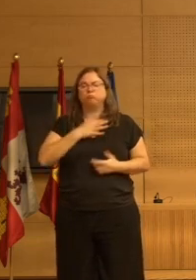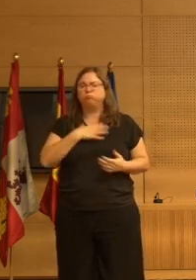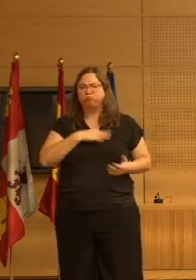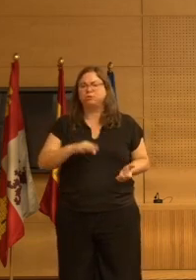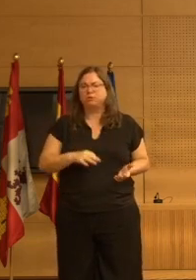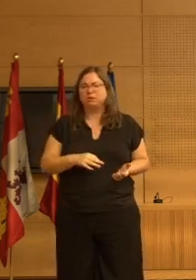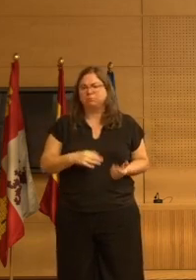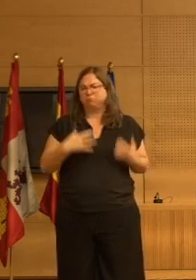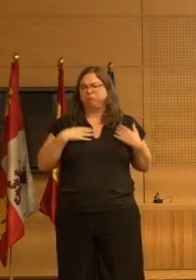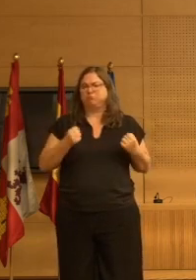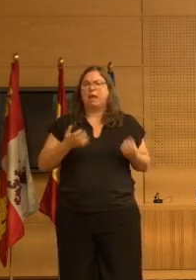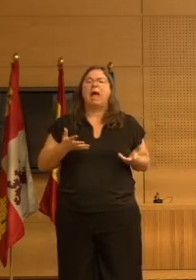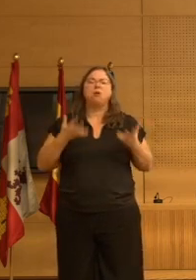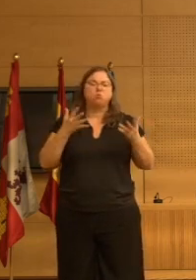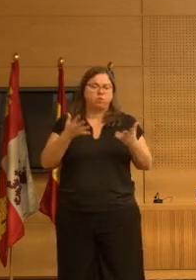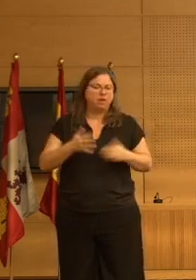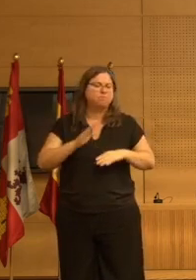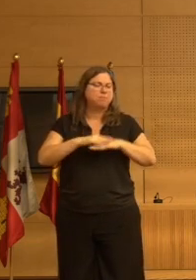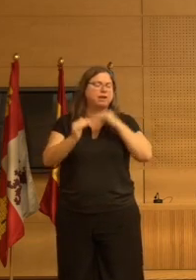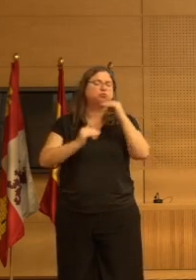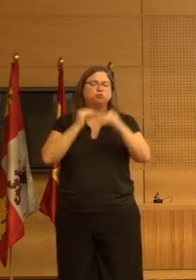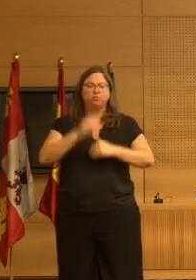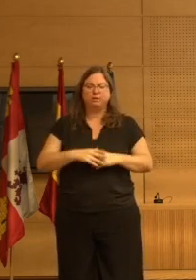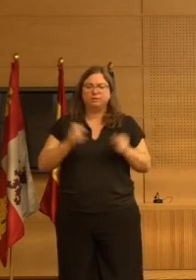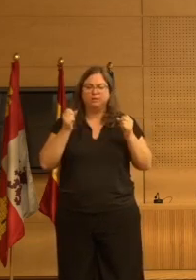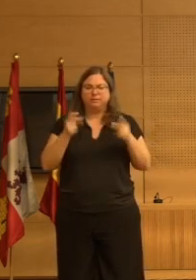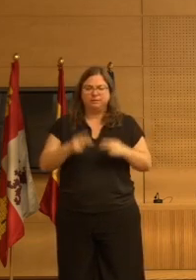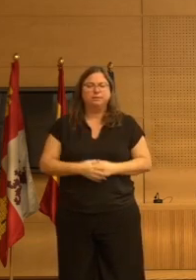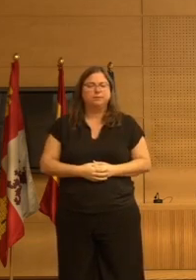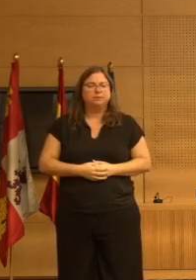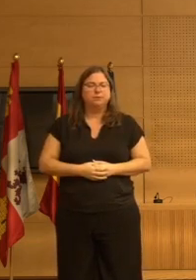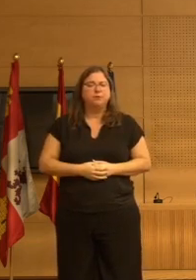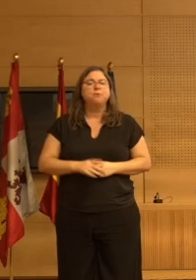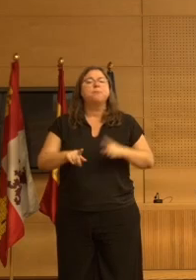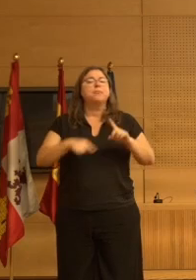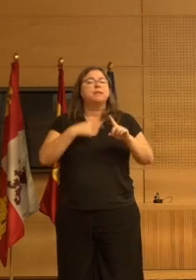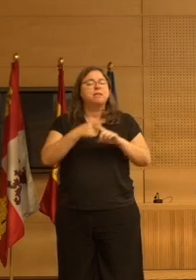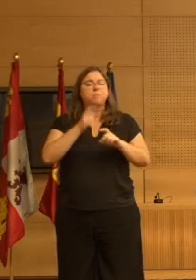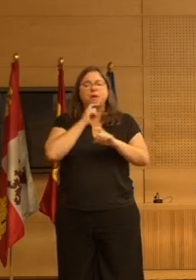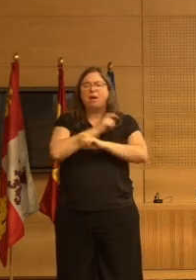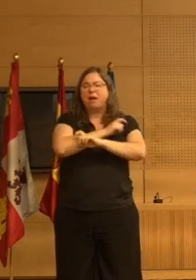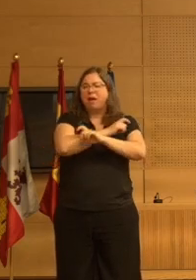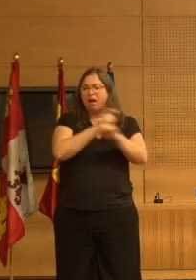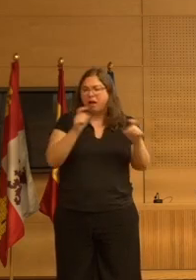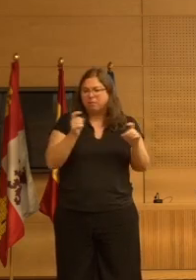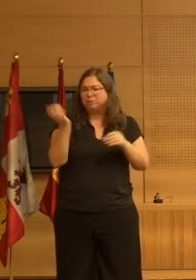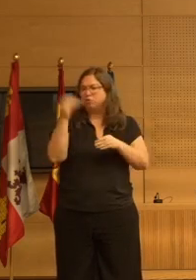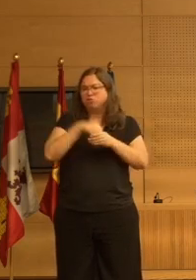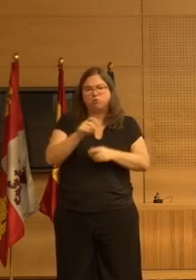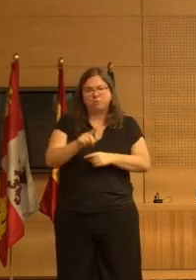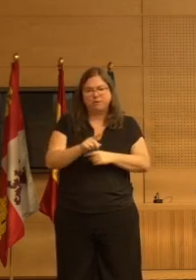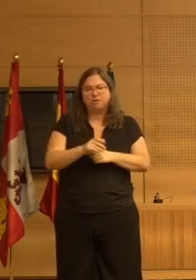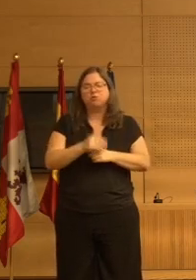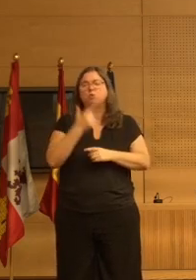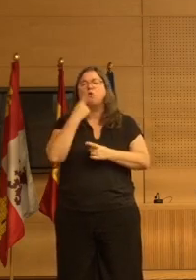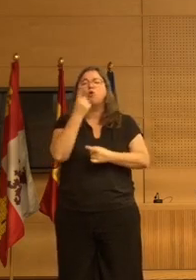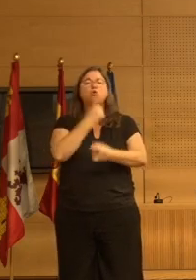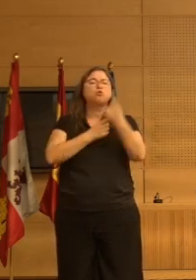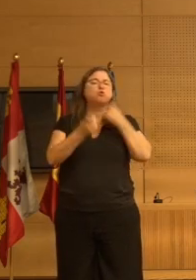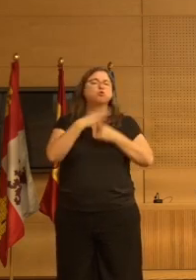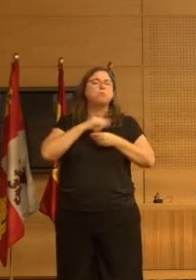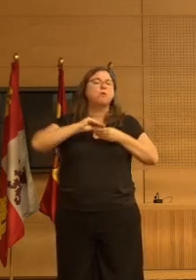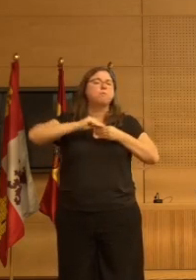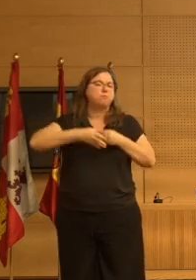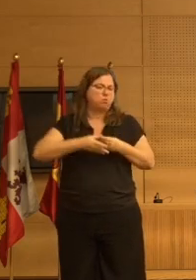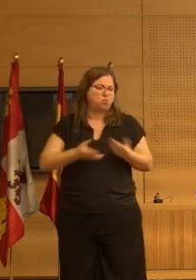ser capaces de ayudarle a superar también se hacen advertencias que no voy a entrar o sea que pueden consultar en el